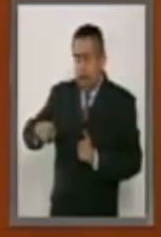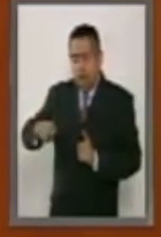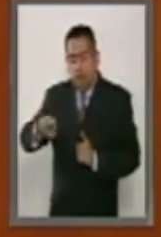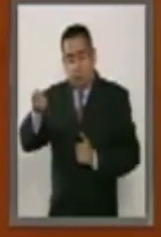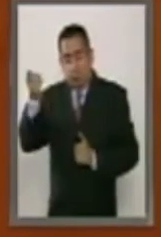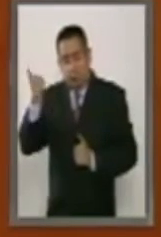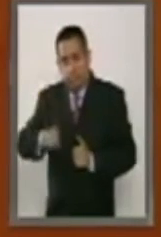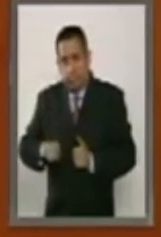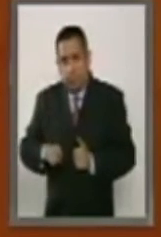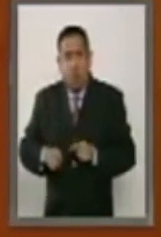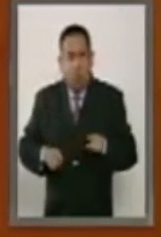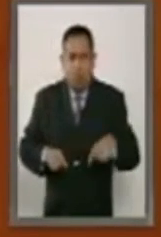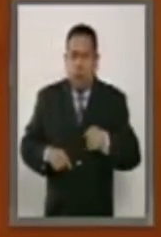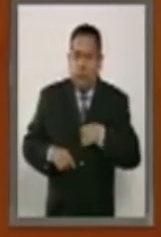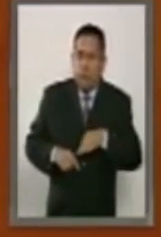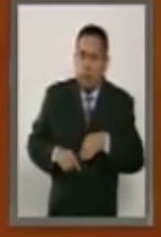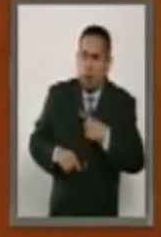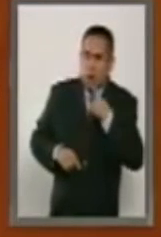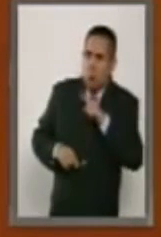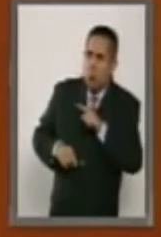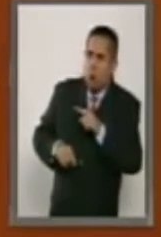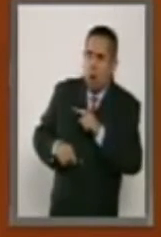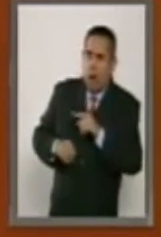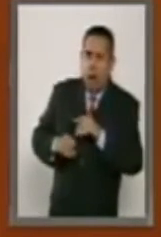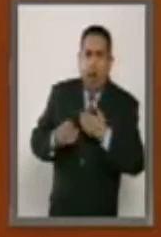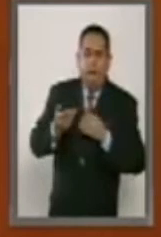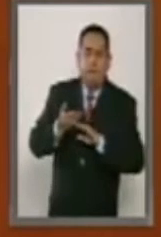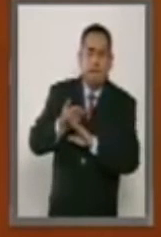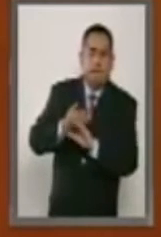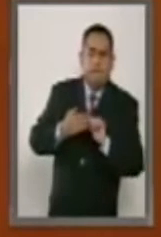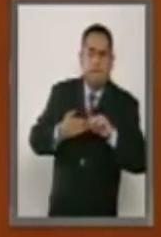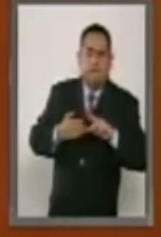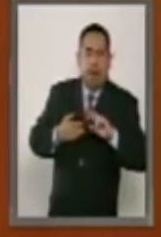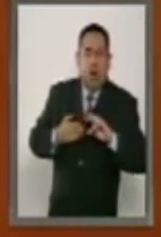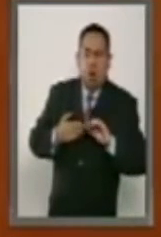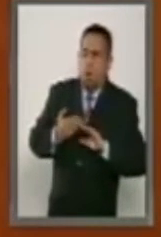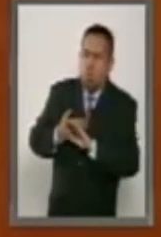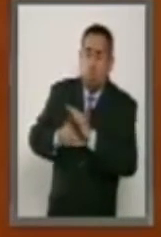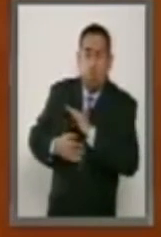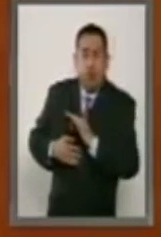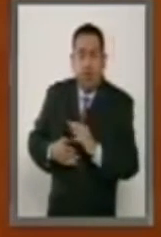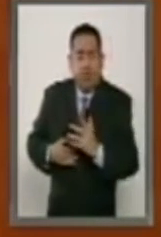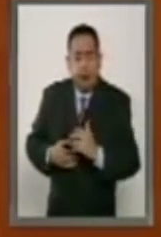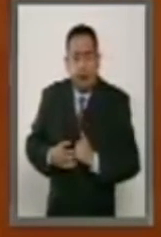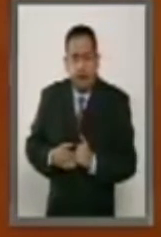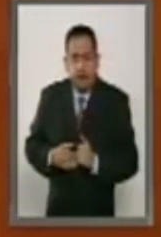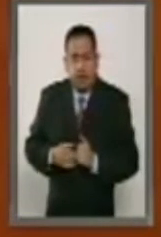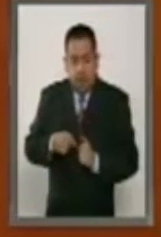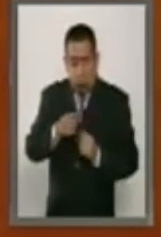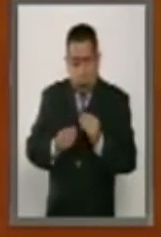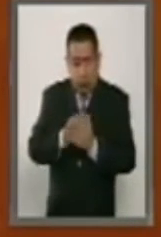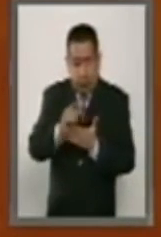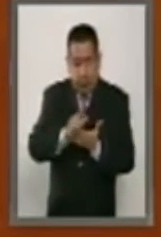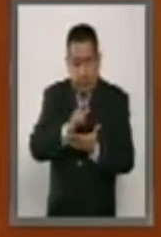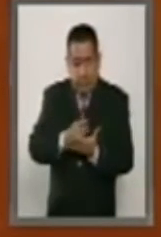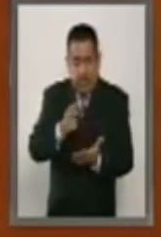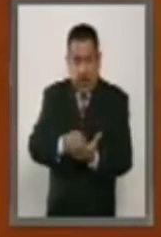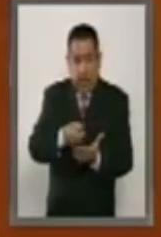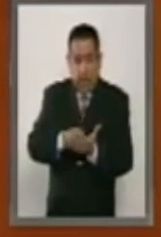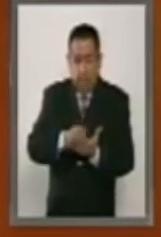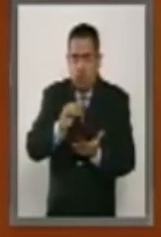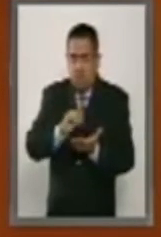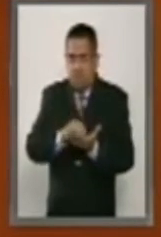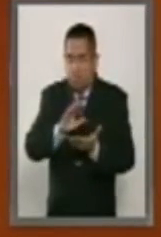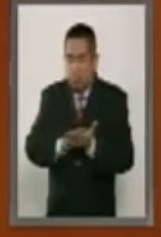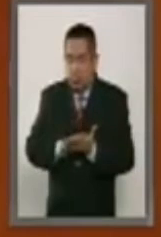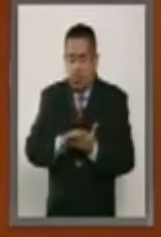se podrá interponer el juicio de amparo. Este nuevo régimen jurídico se inscribe